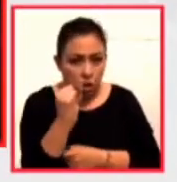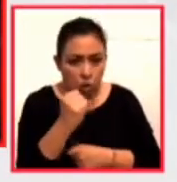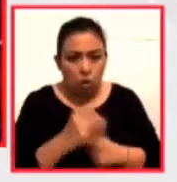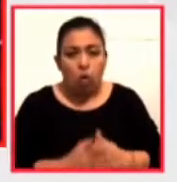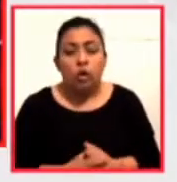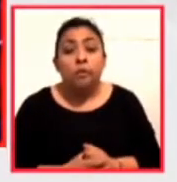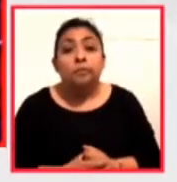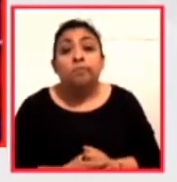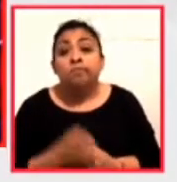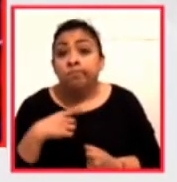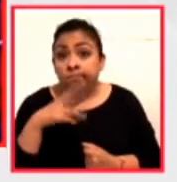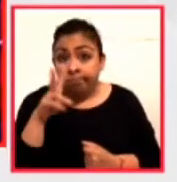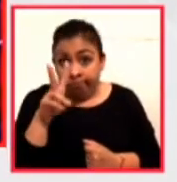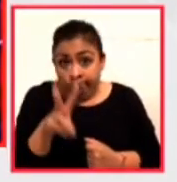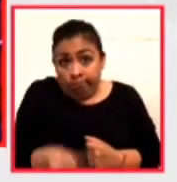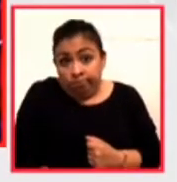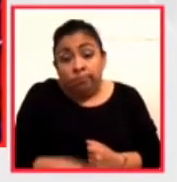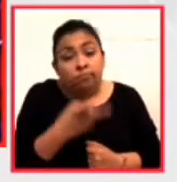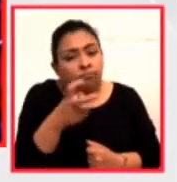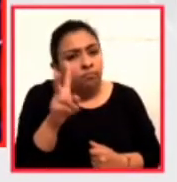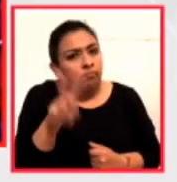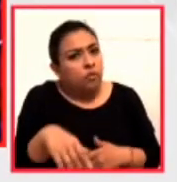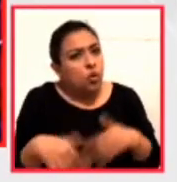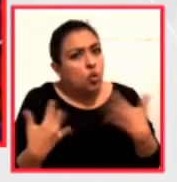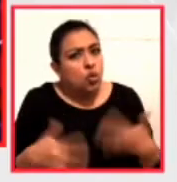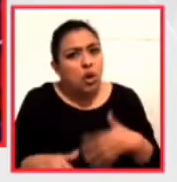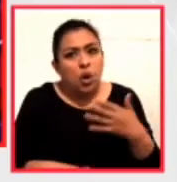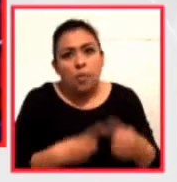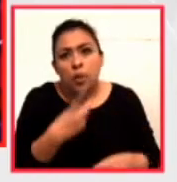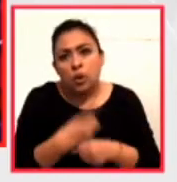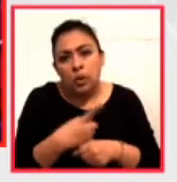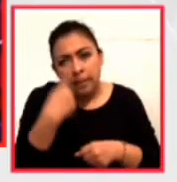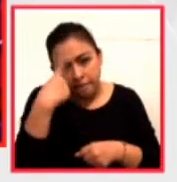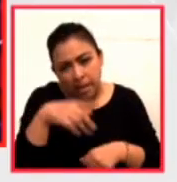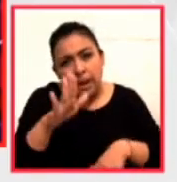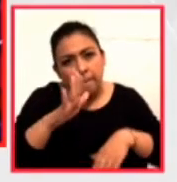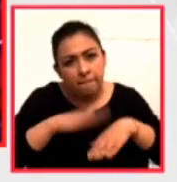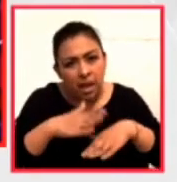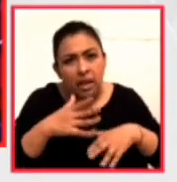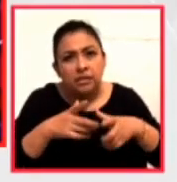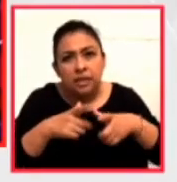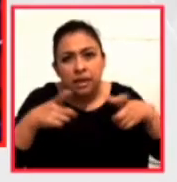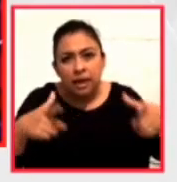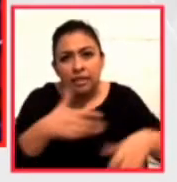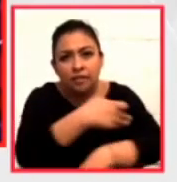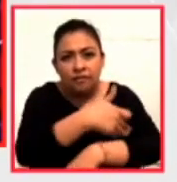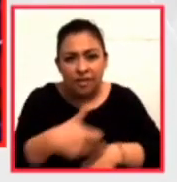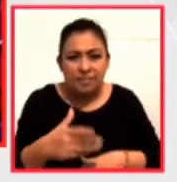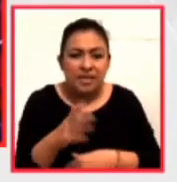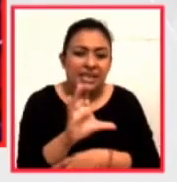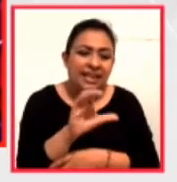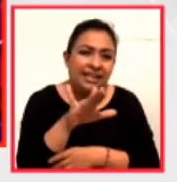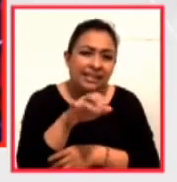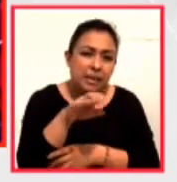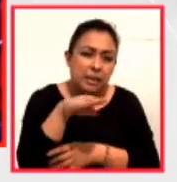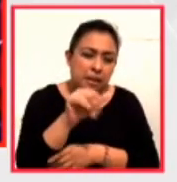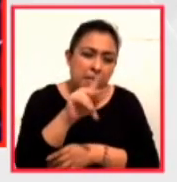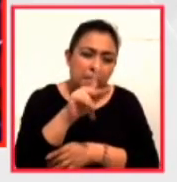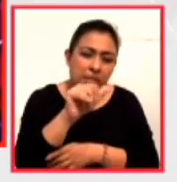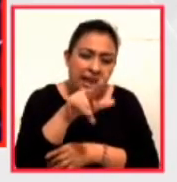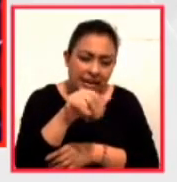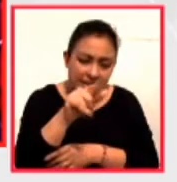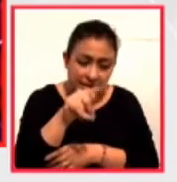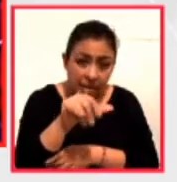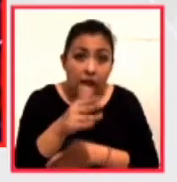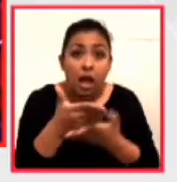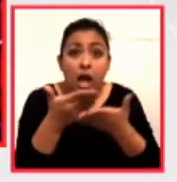La verdad es que, pues, es una gran oportunidad para ampliar la familia Cinema Planeta. Ahora nos